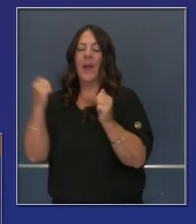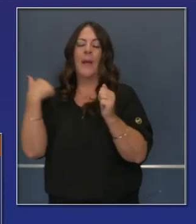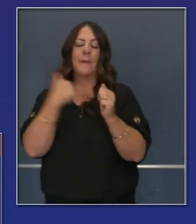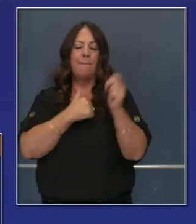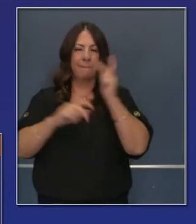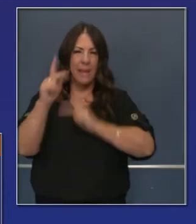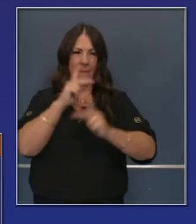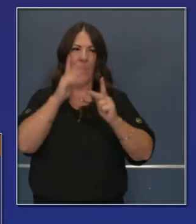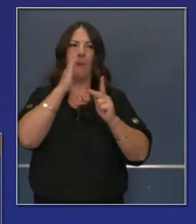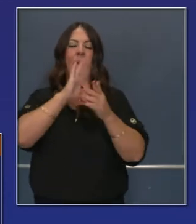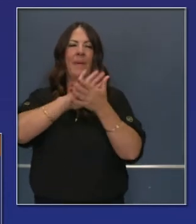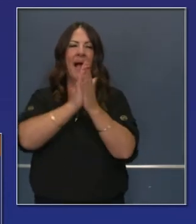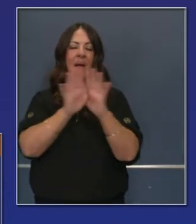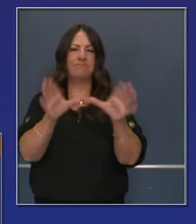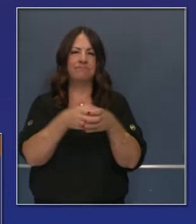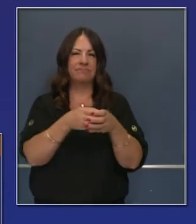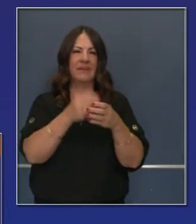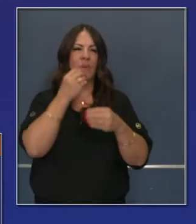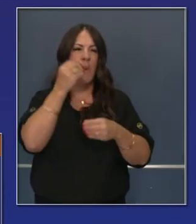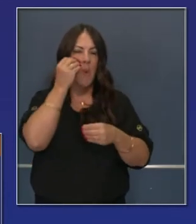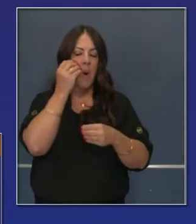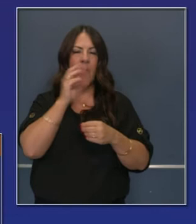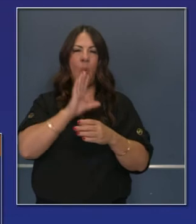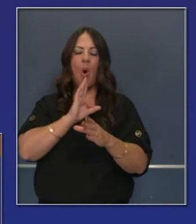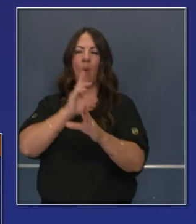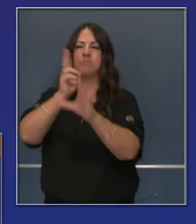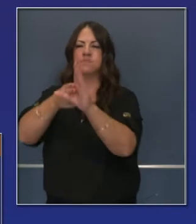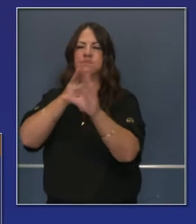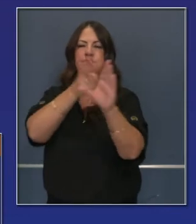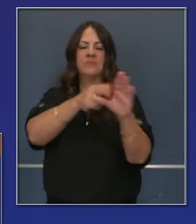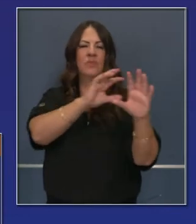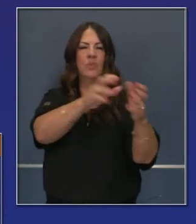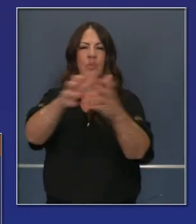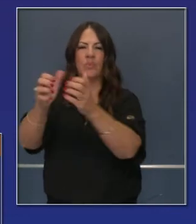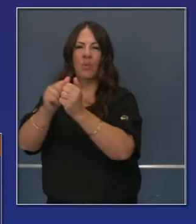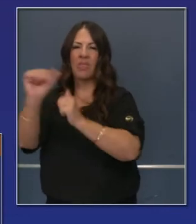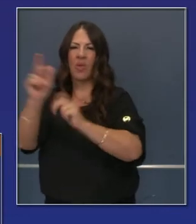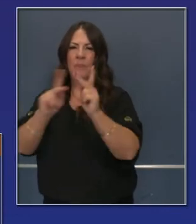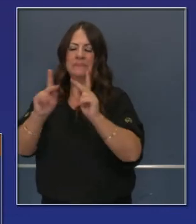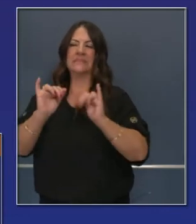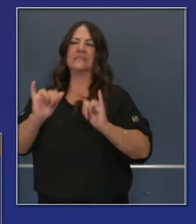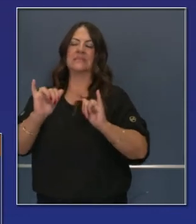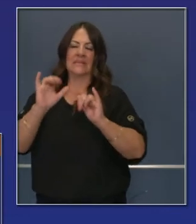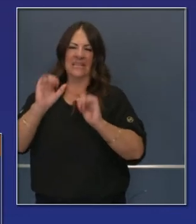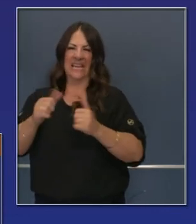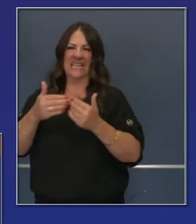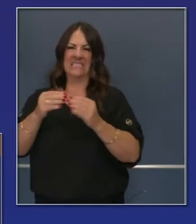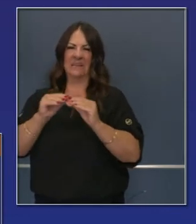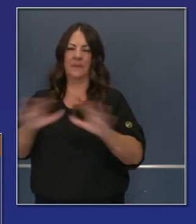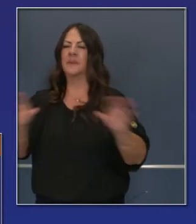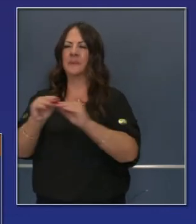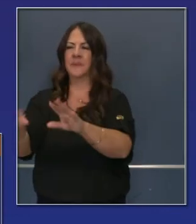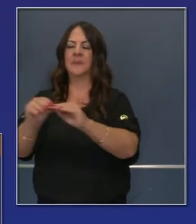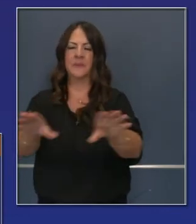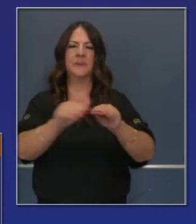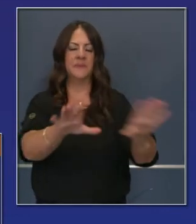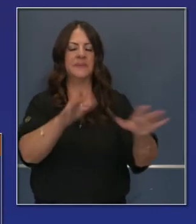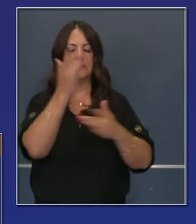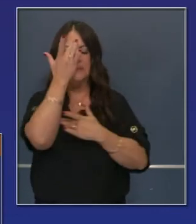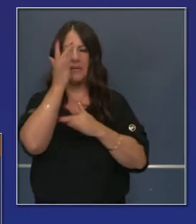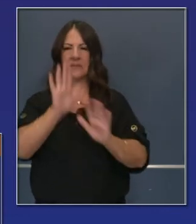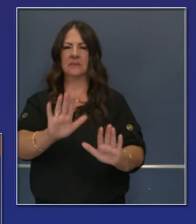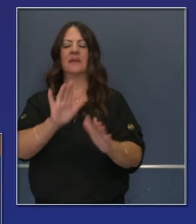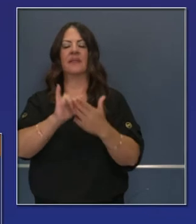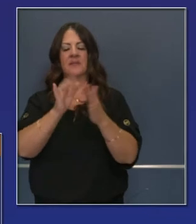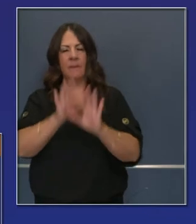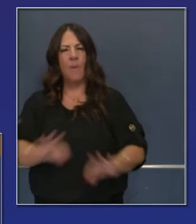empiezan a combinarse con otras personas, están juntándose miembros de la familia, etc. Y esto es una preocupación muy